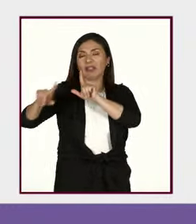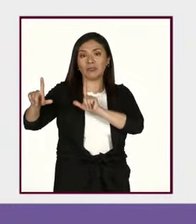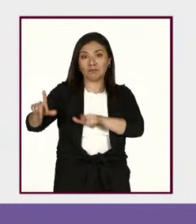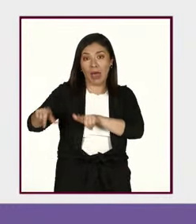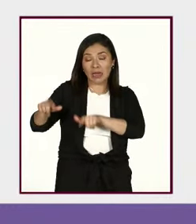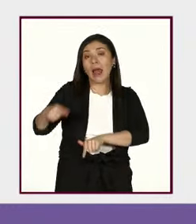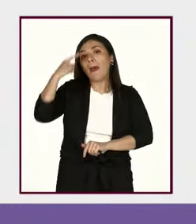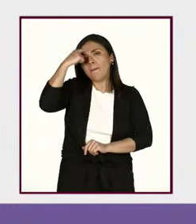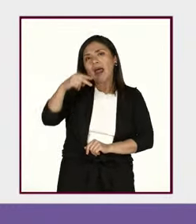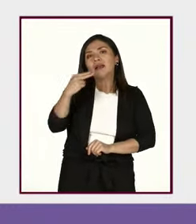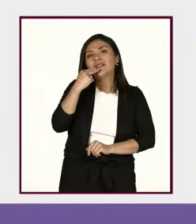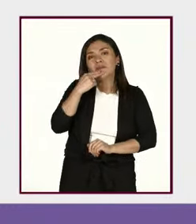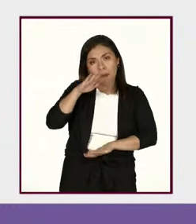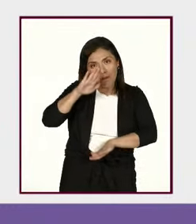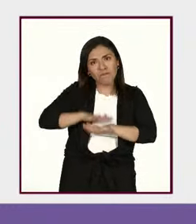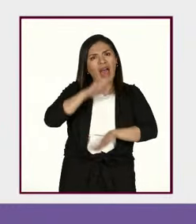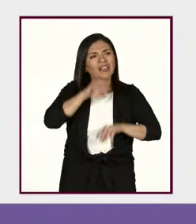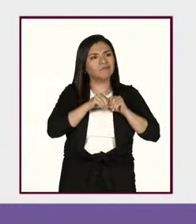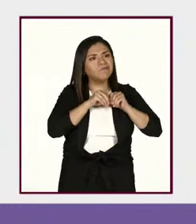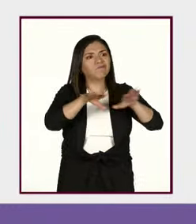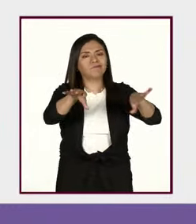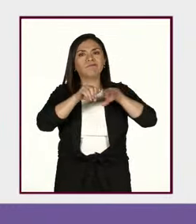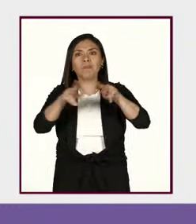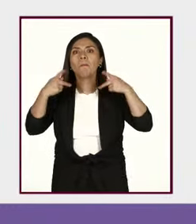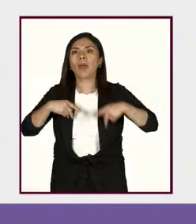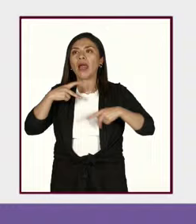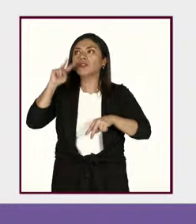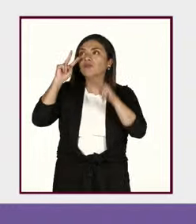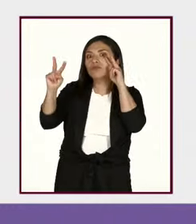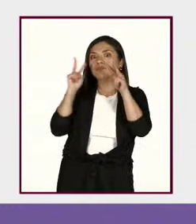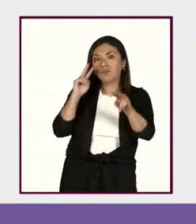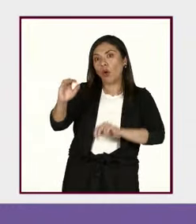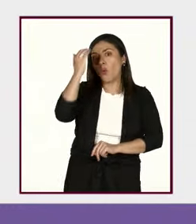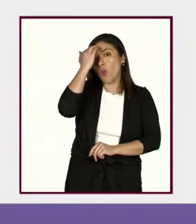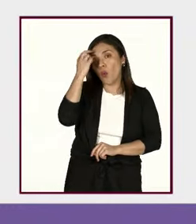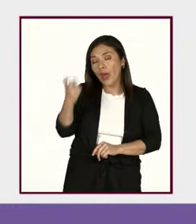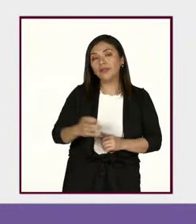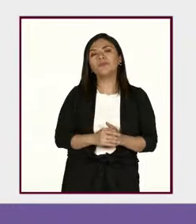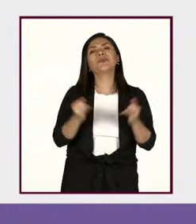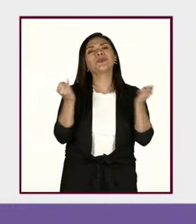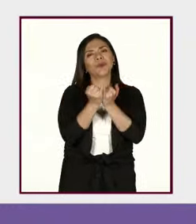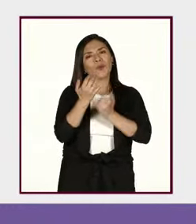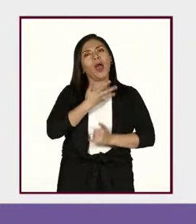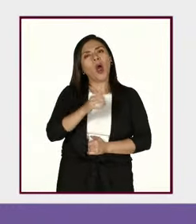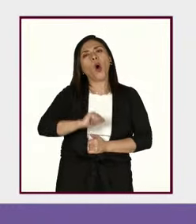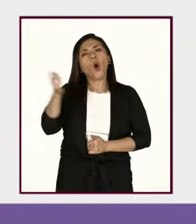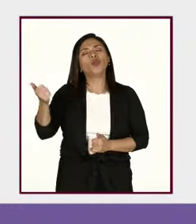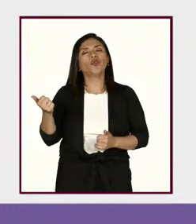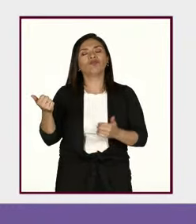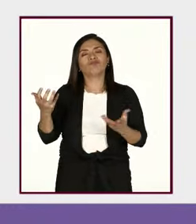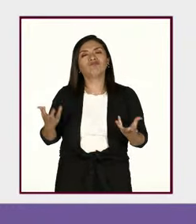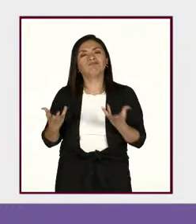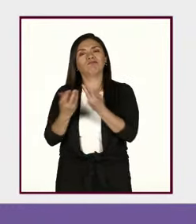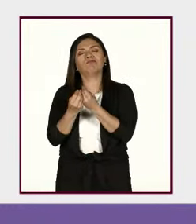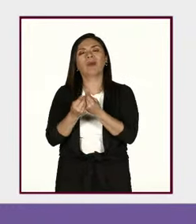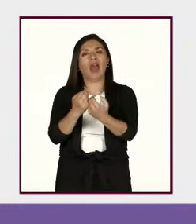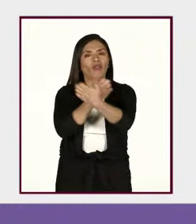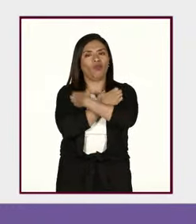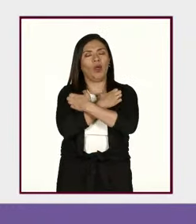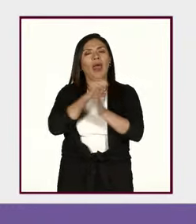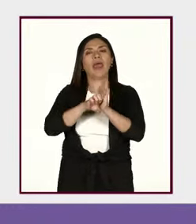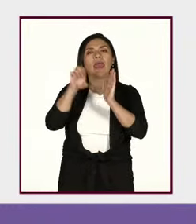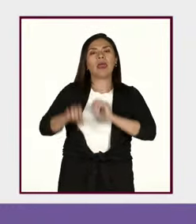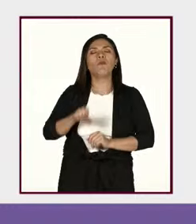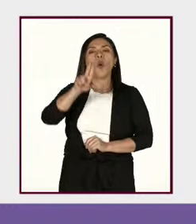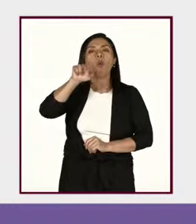con el objetivo de que mayor cantidad de personas la conozcan. Asimismo tenemos algunos aliados educativos como la UAM, el